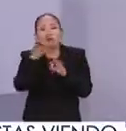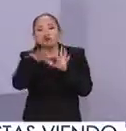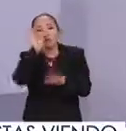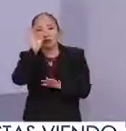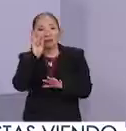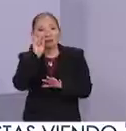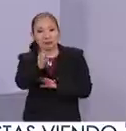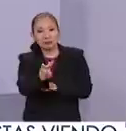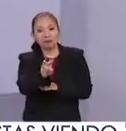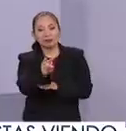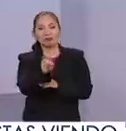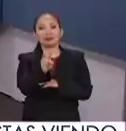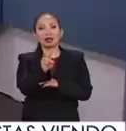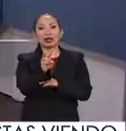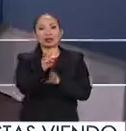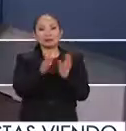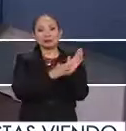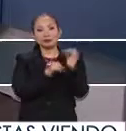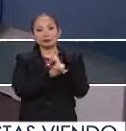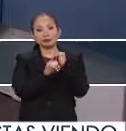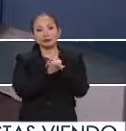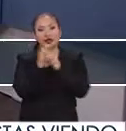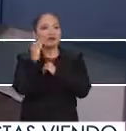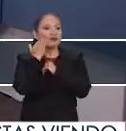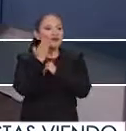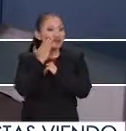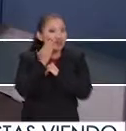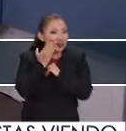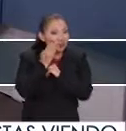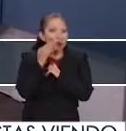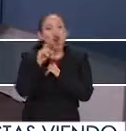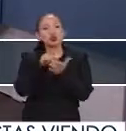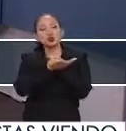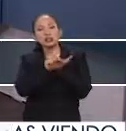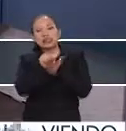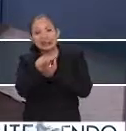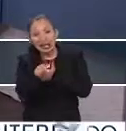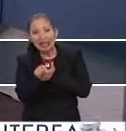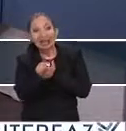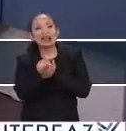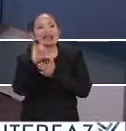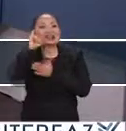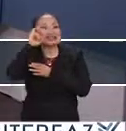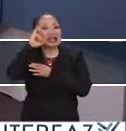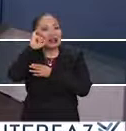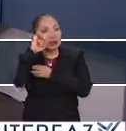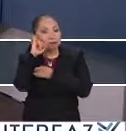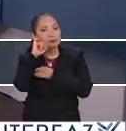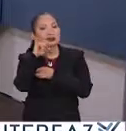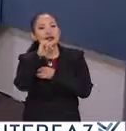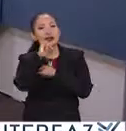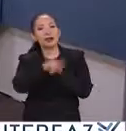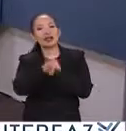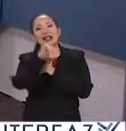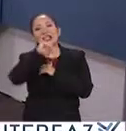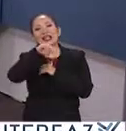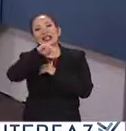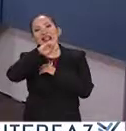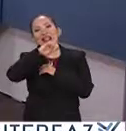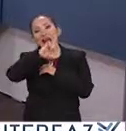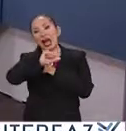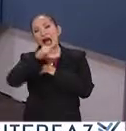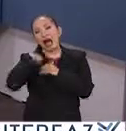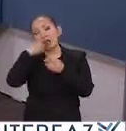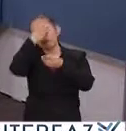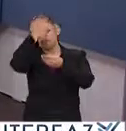ahí me parece que van a aparecer en nuestras páginas de Facebook, de Twitter, de Instagram y en la página de INEA también aparece